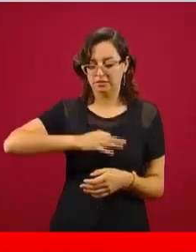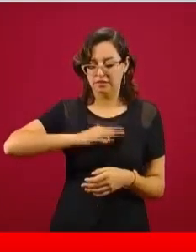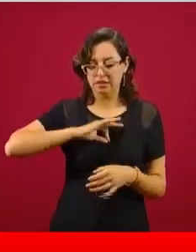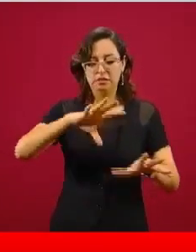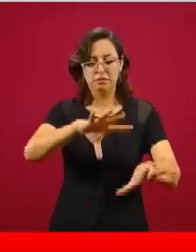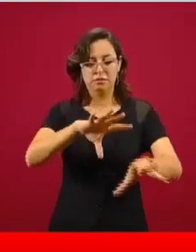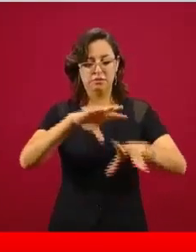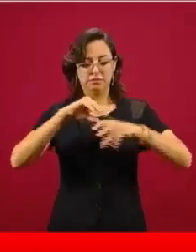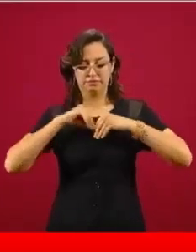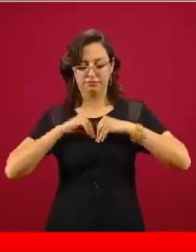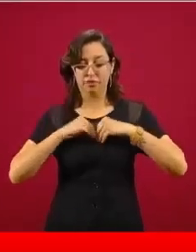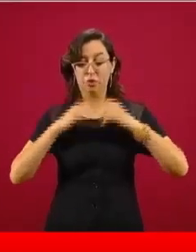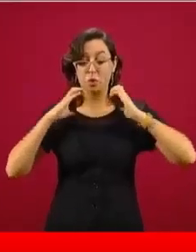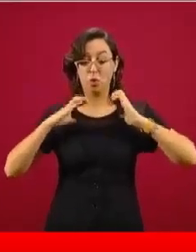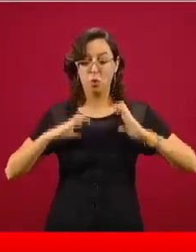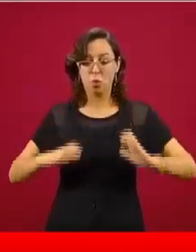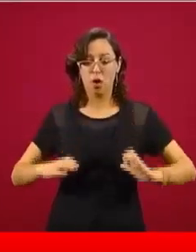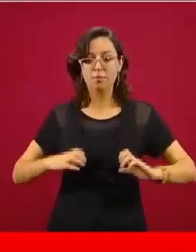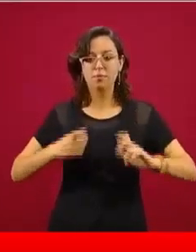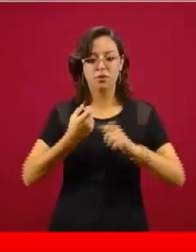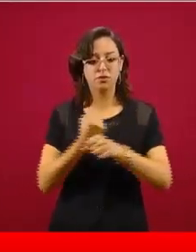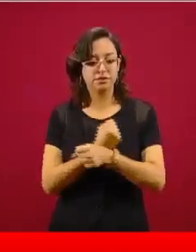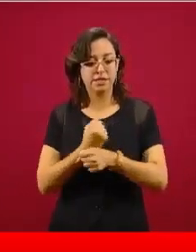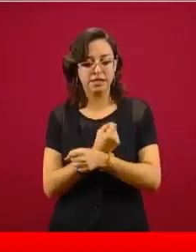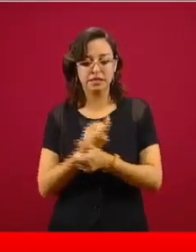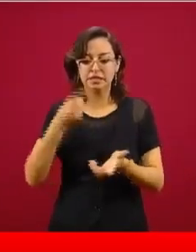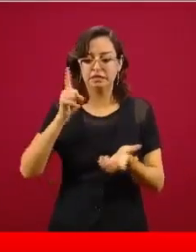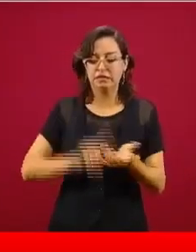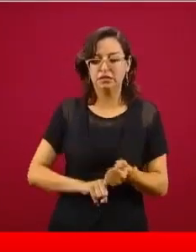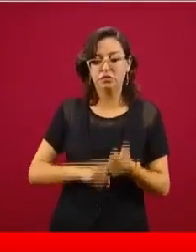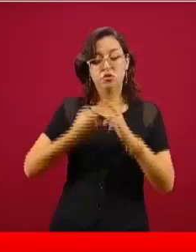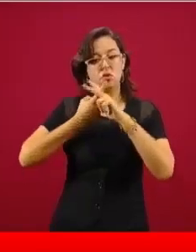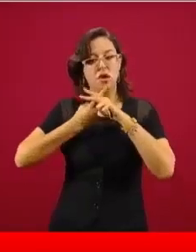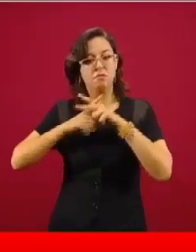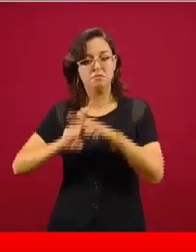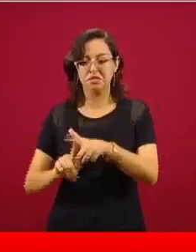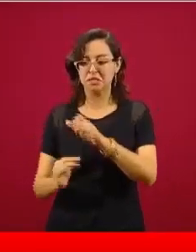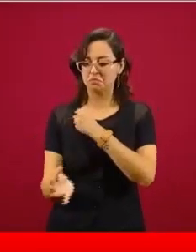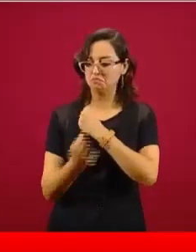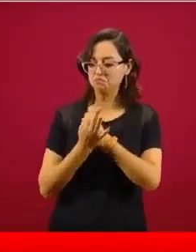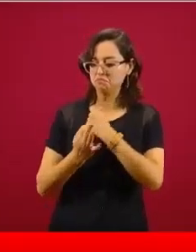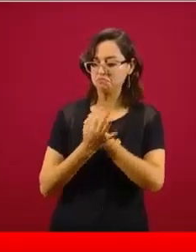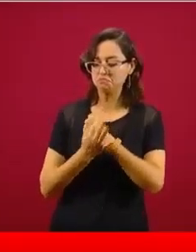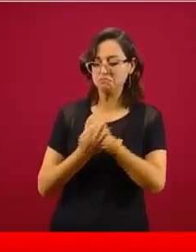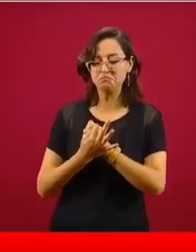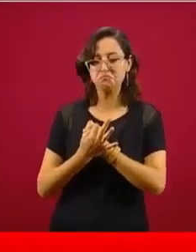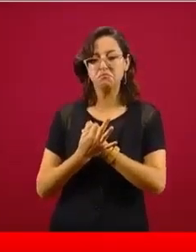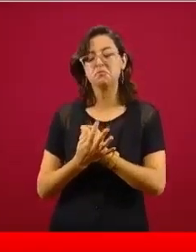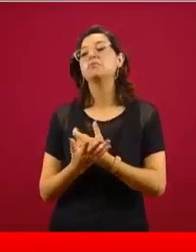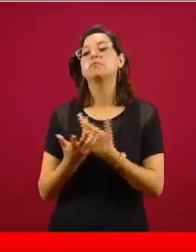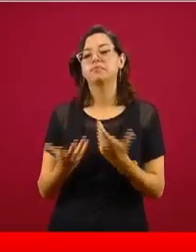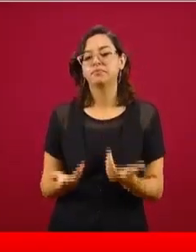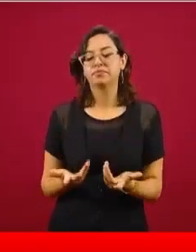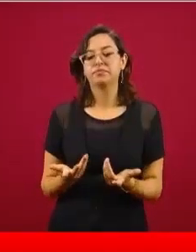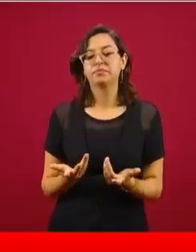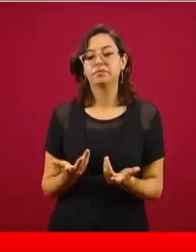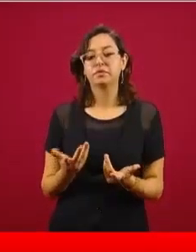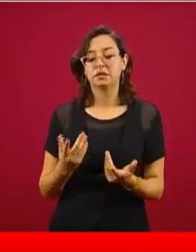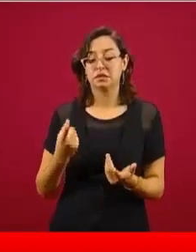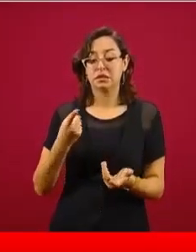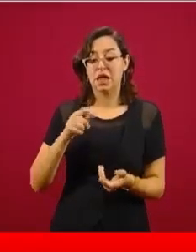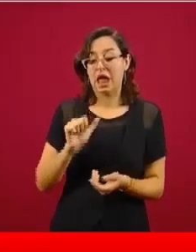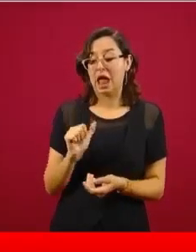contra el coronavirus en la sangre de las personas que se infectan y enferman, y también si estos